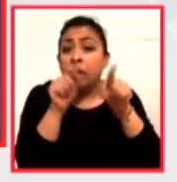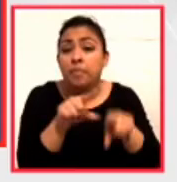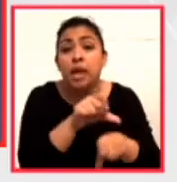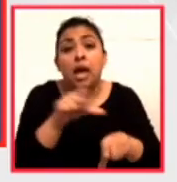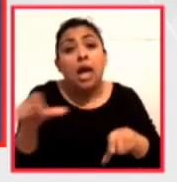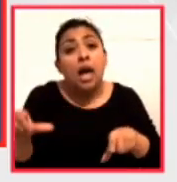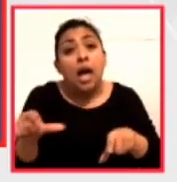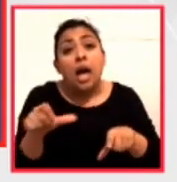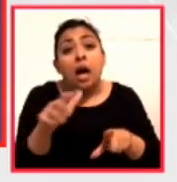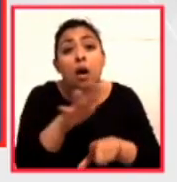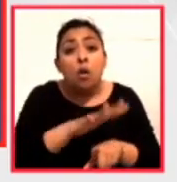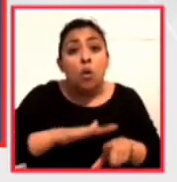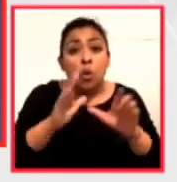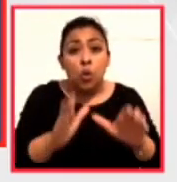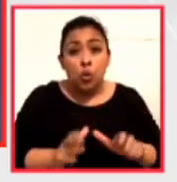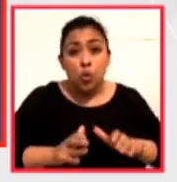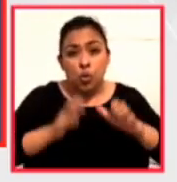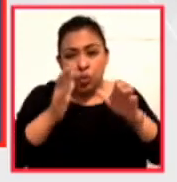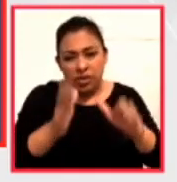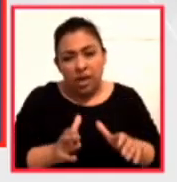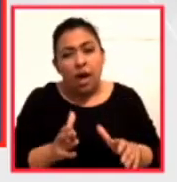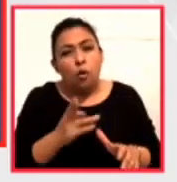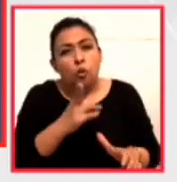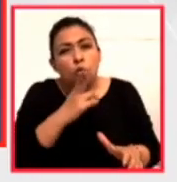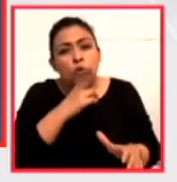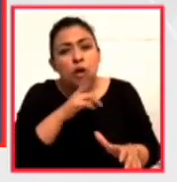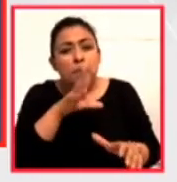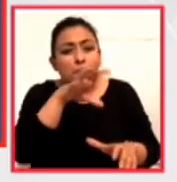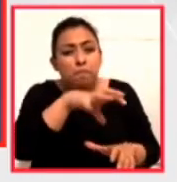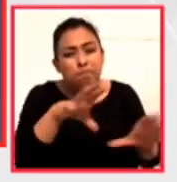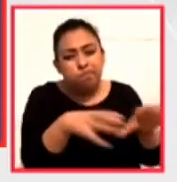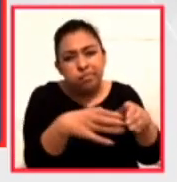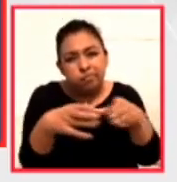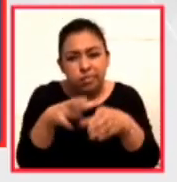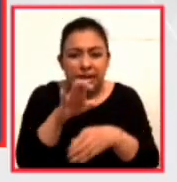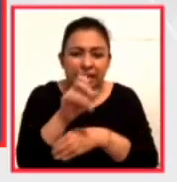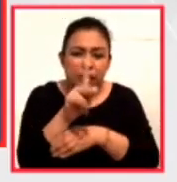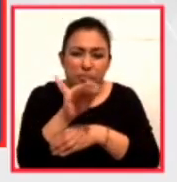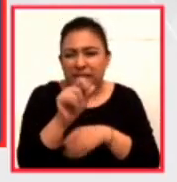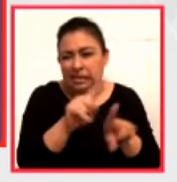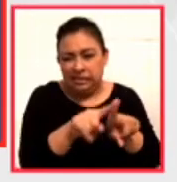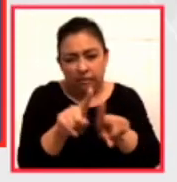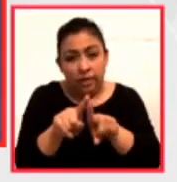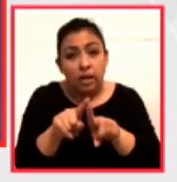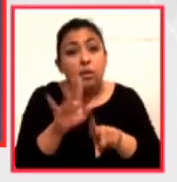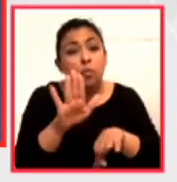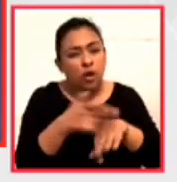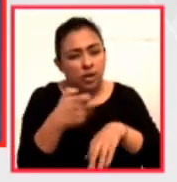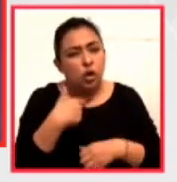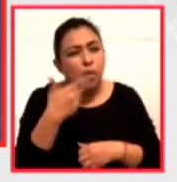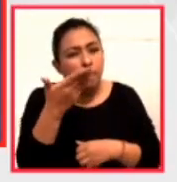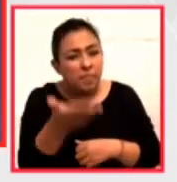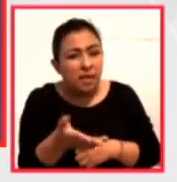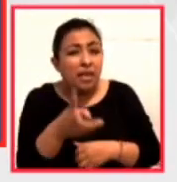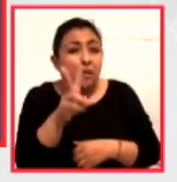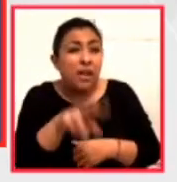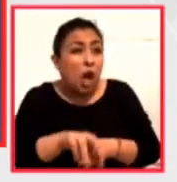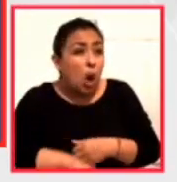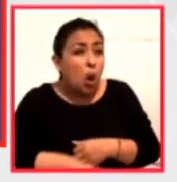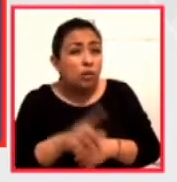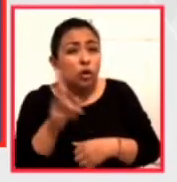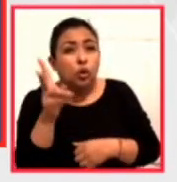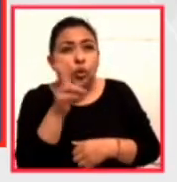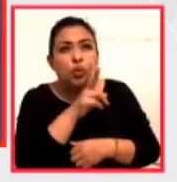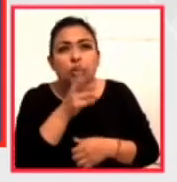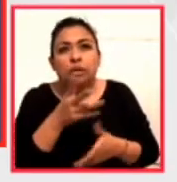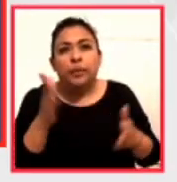medio ambiente, por la preservación de las especies, por este respiro que de alguna manera obligada o no le hemos dado al planeta. Hoy es